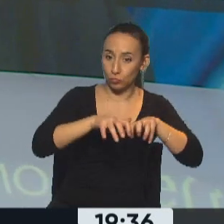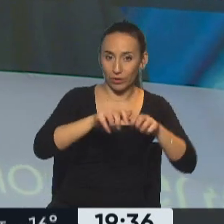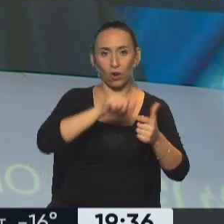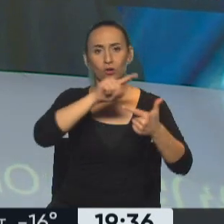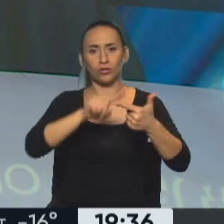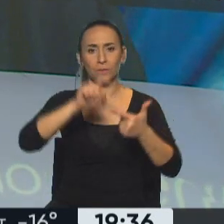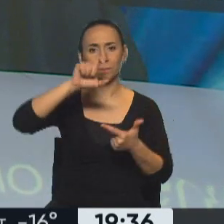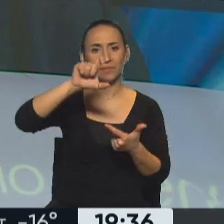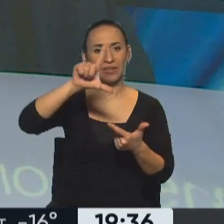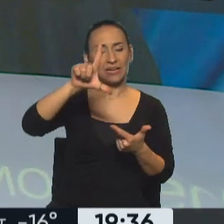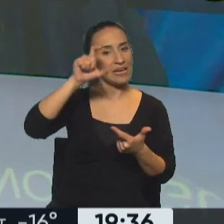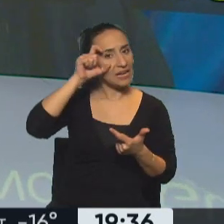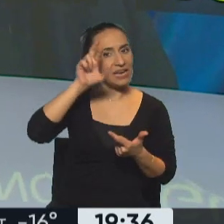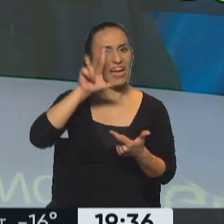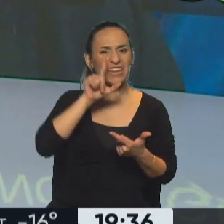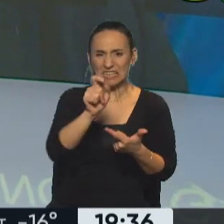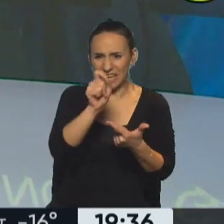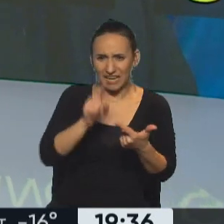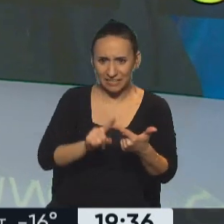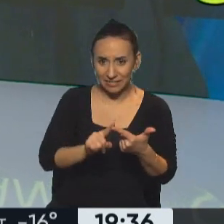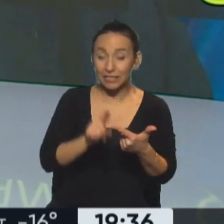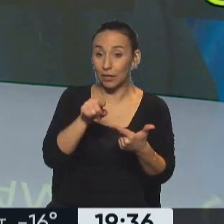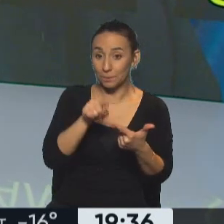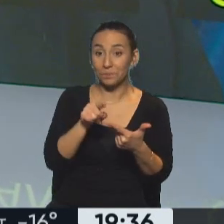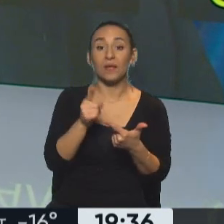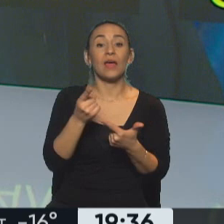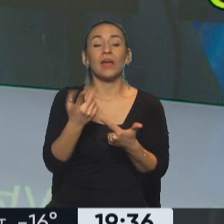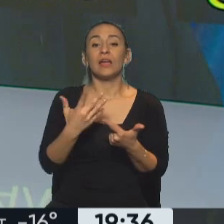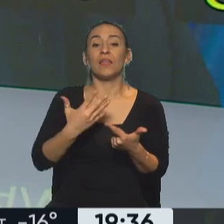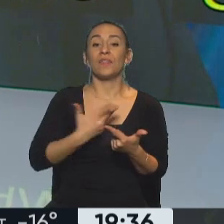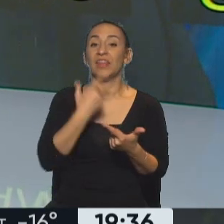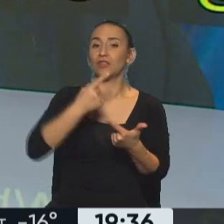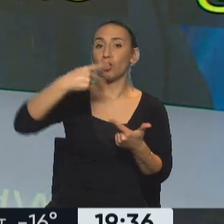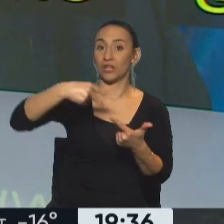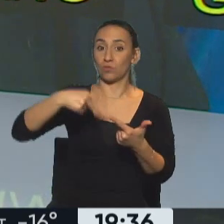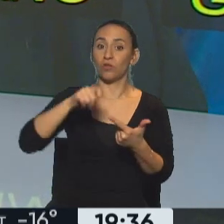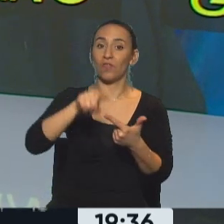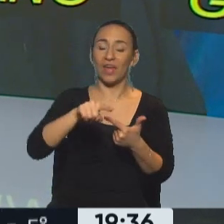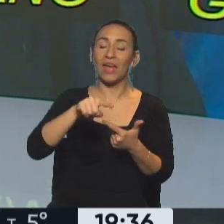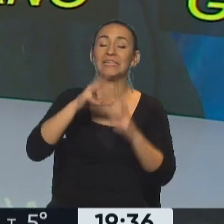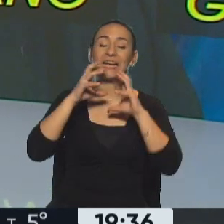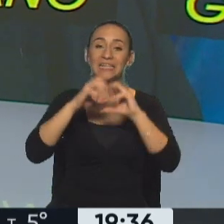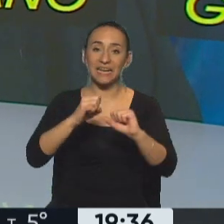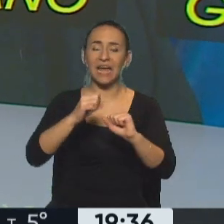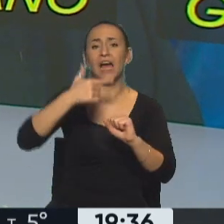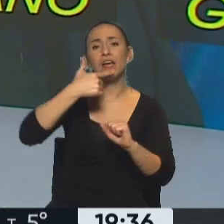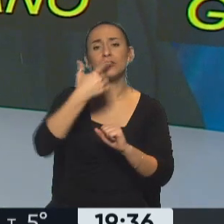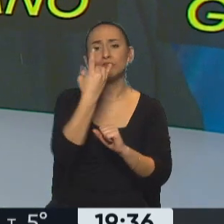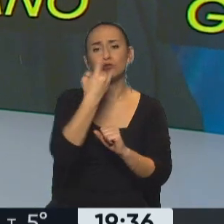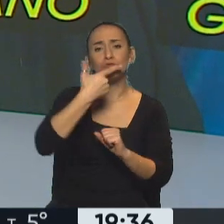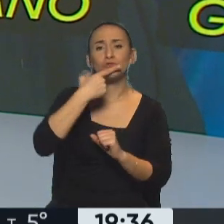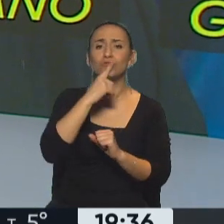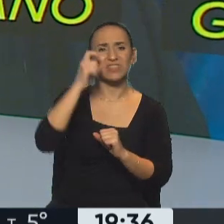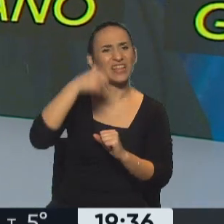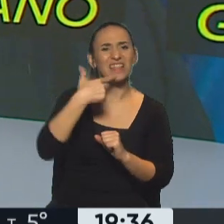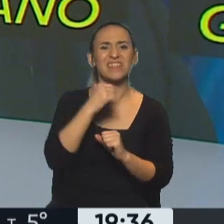quién es? Bueno, él es subdirector del Fondo de Garantía de Sustentabilidad, puesto que hoy sigue ocupándolo. ¿Qué es un Fondo de